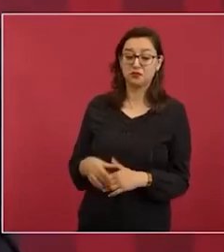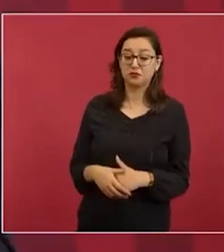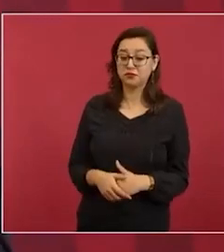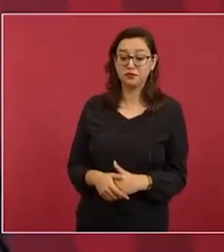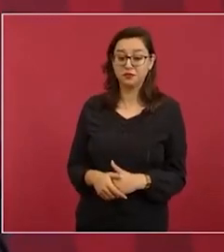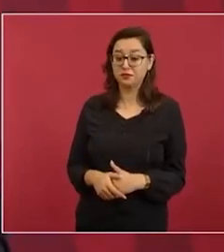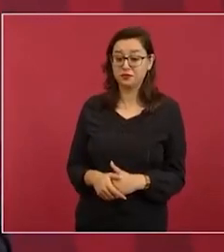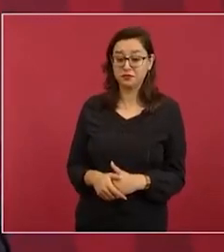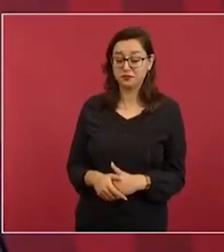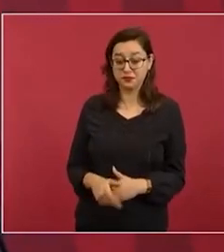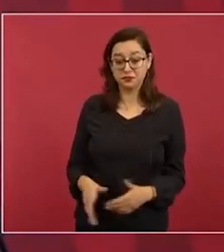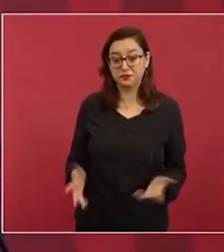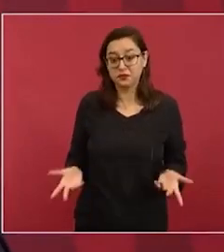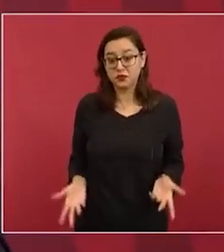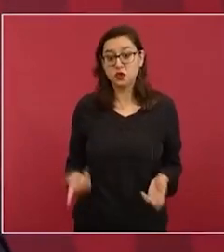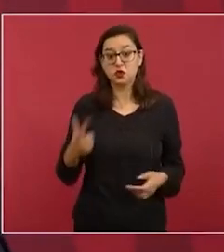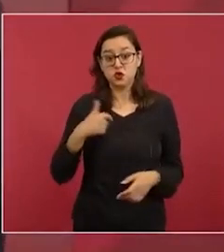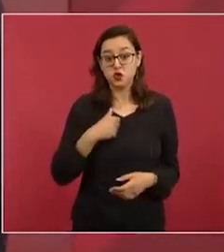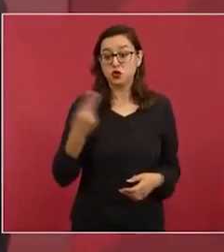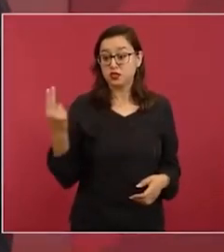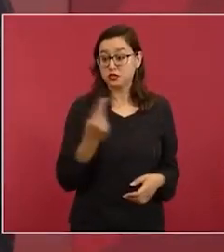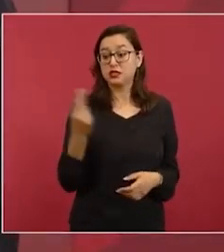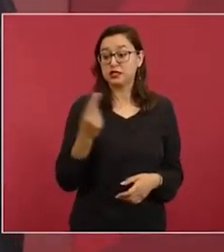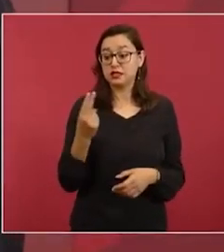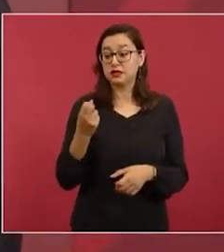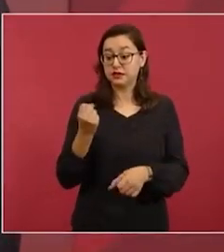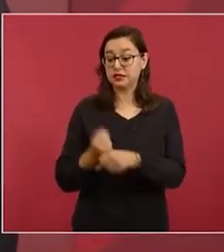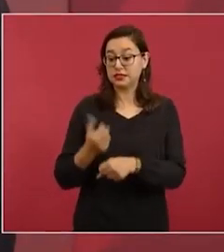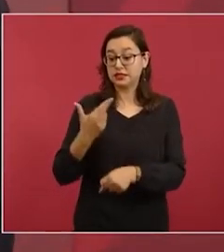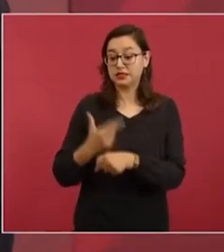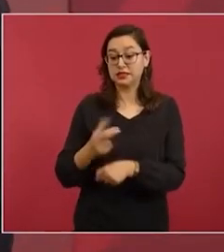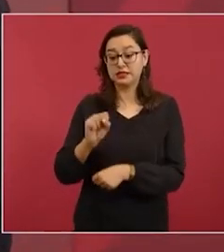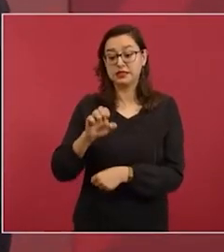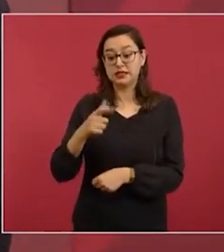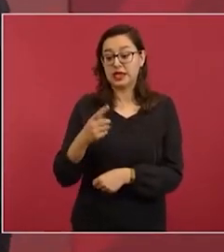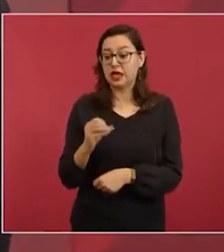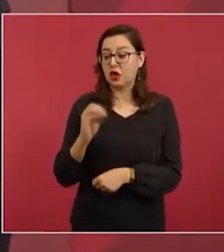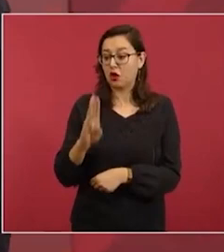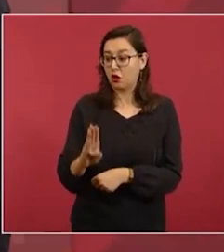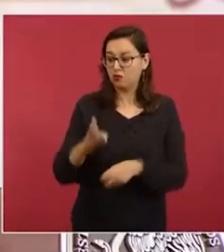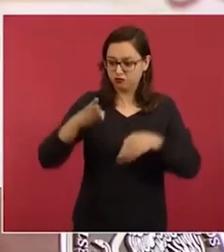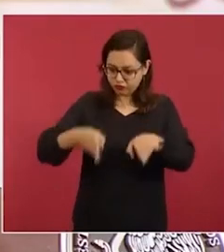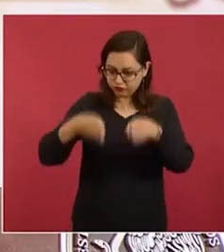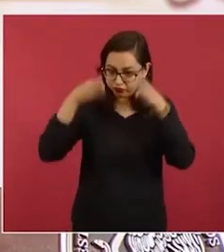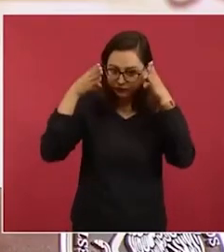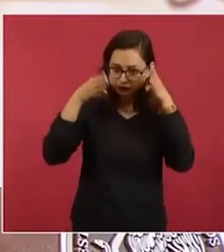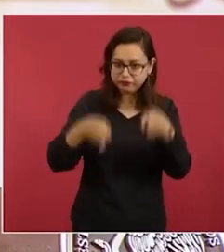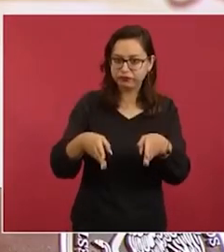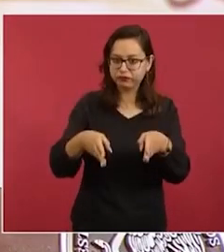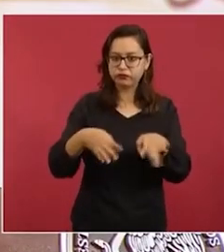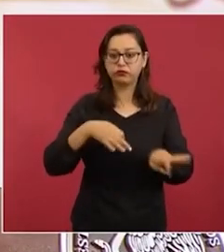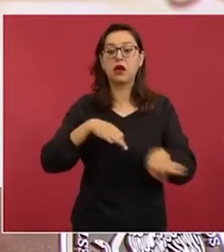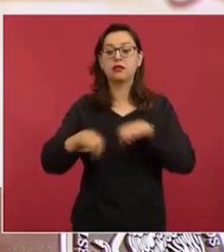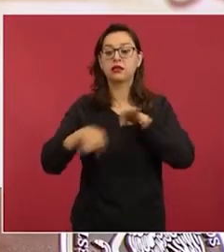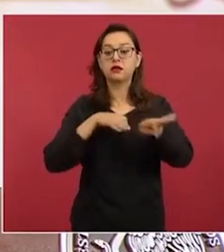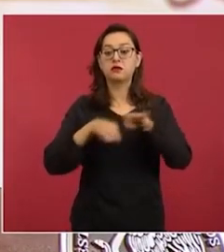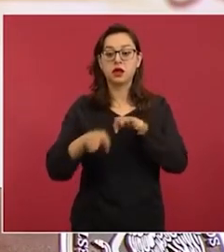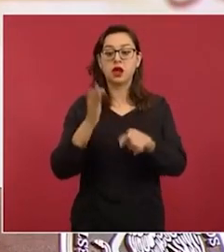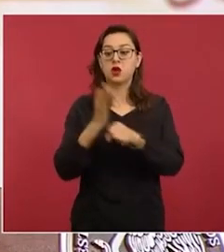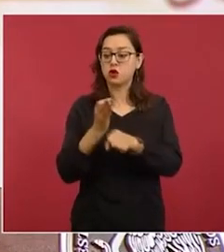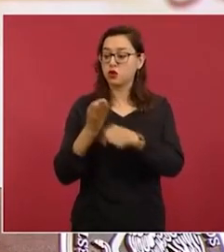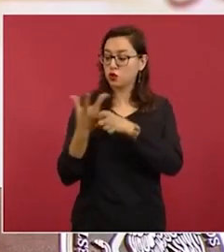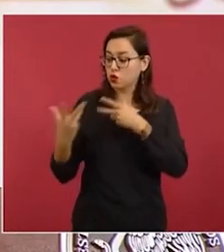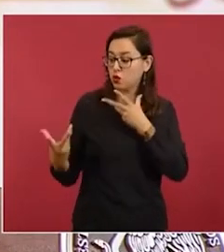forma. Yo necesitaba un secretario de Gobernación que me